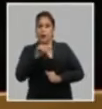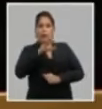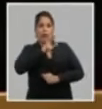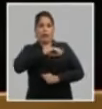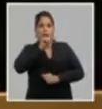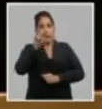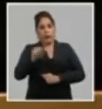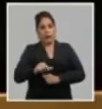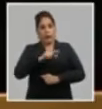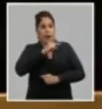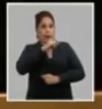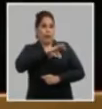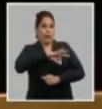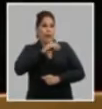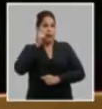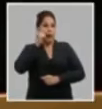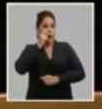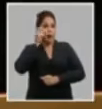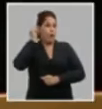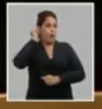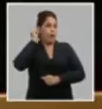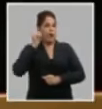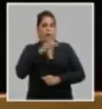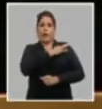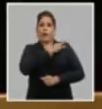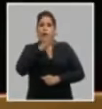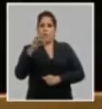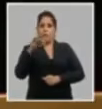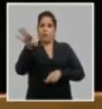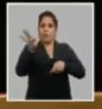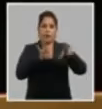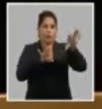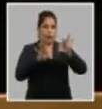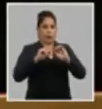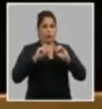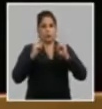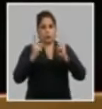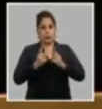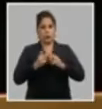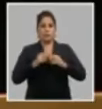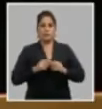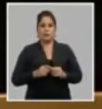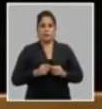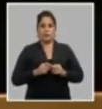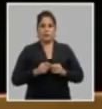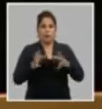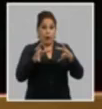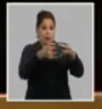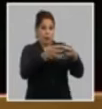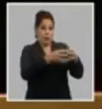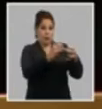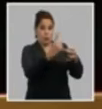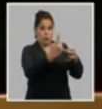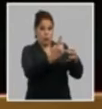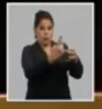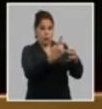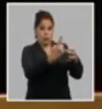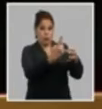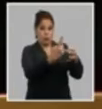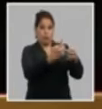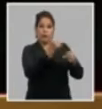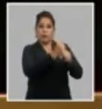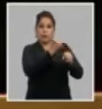delegadas, delegados, invitadas e invitados. La comisión número uno que